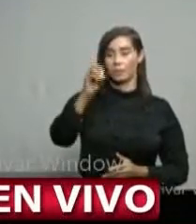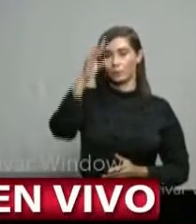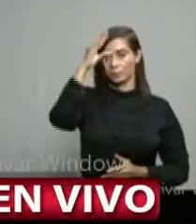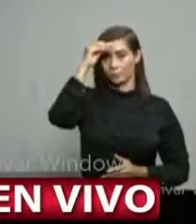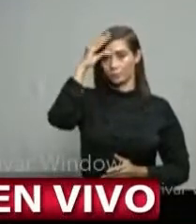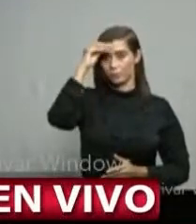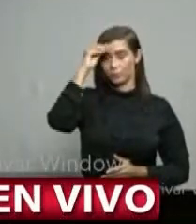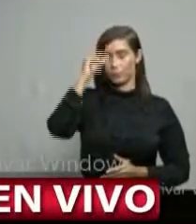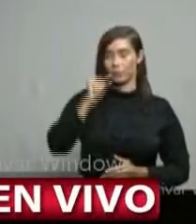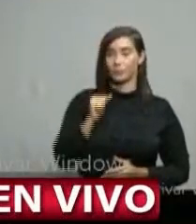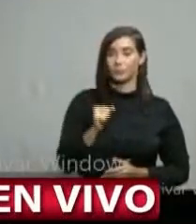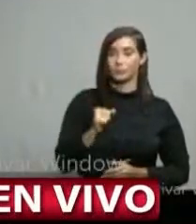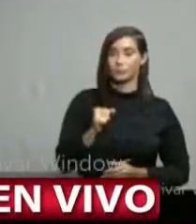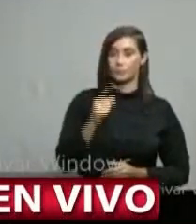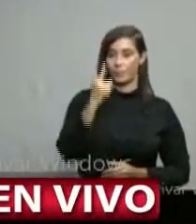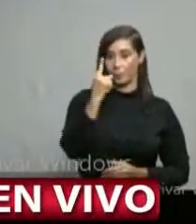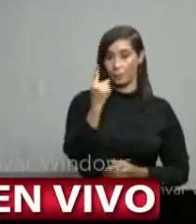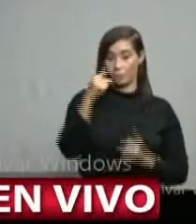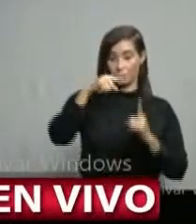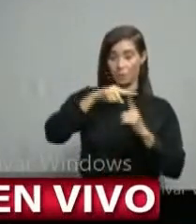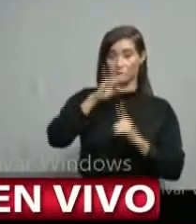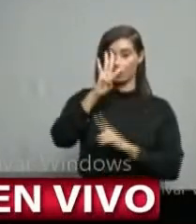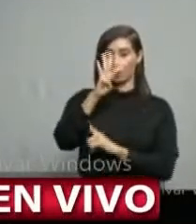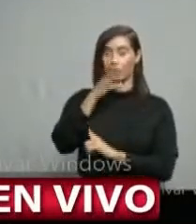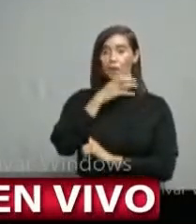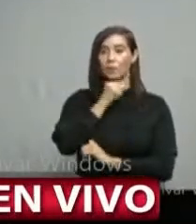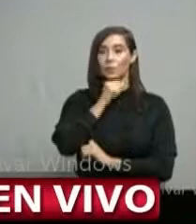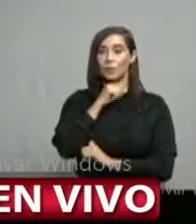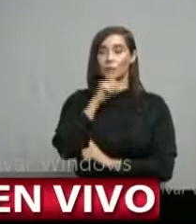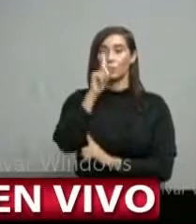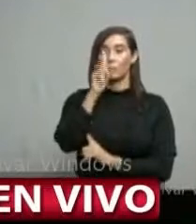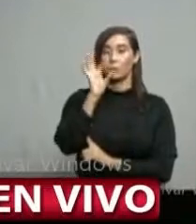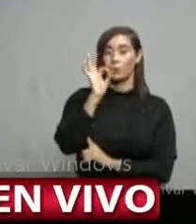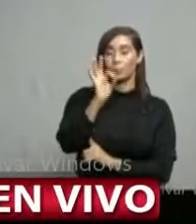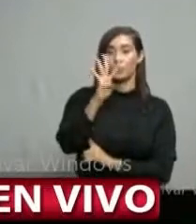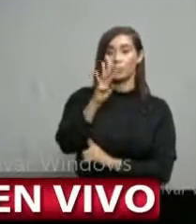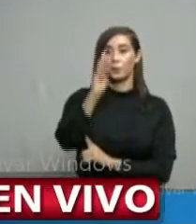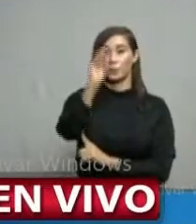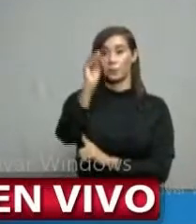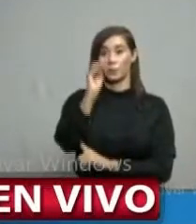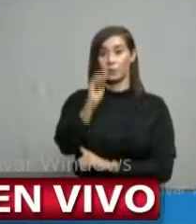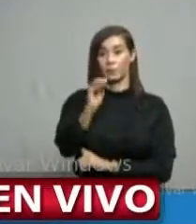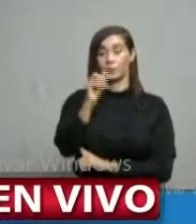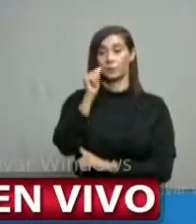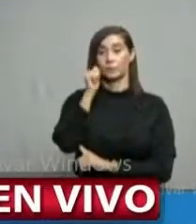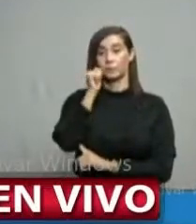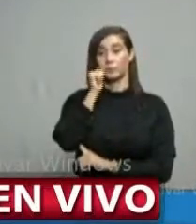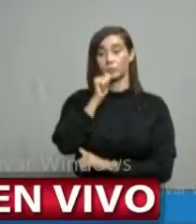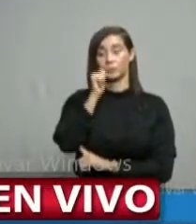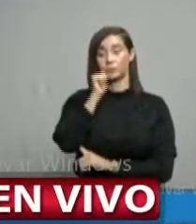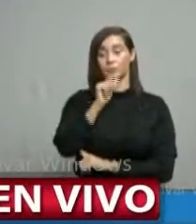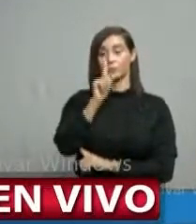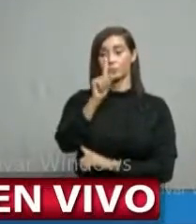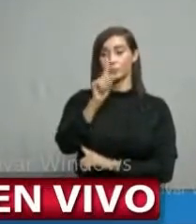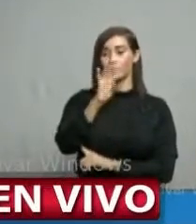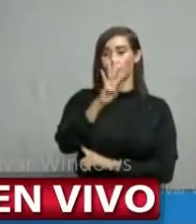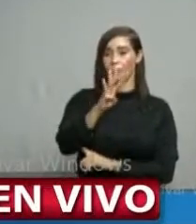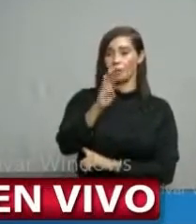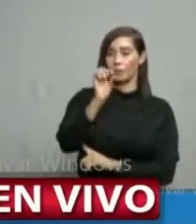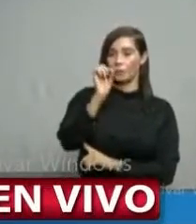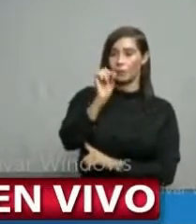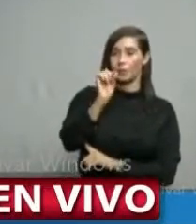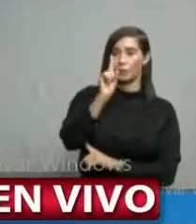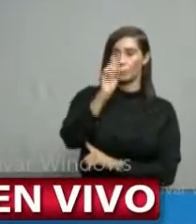masculino, de 1 a 4 años 1.4% femenino, 1.1